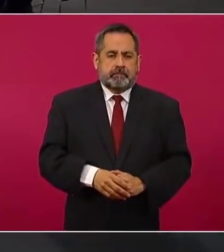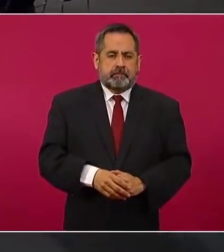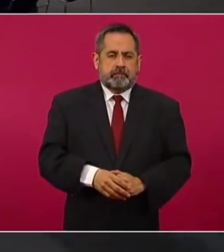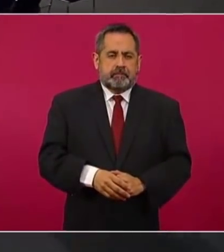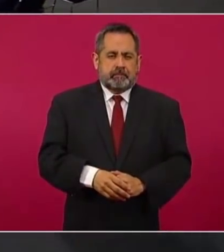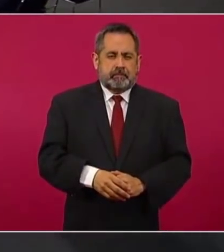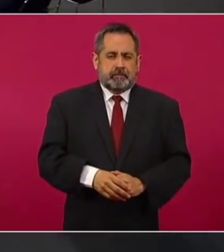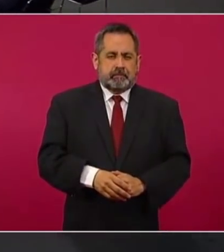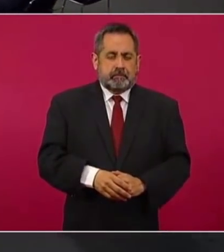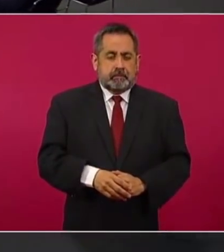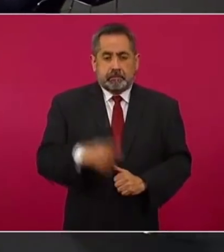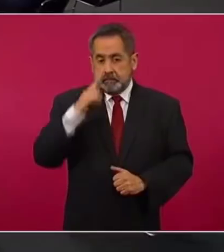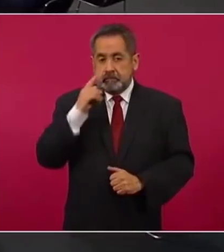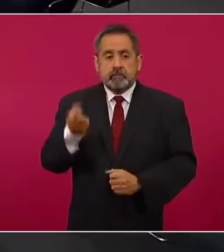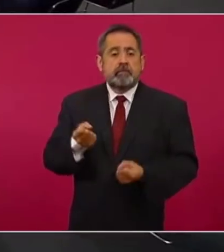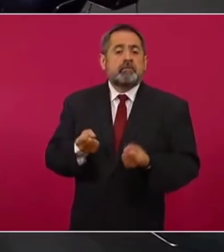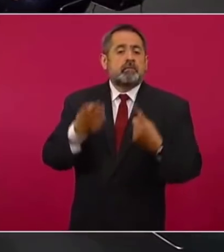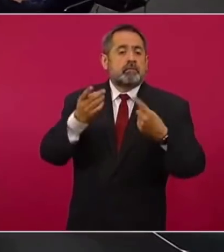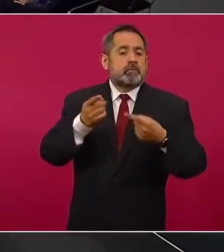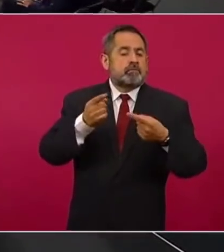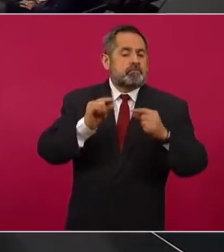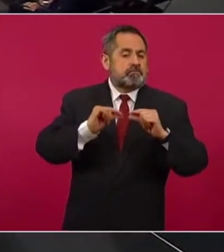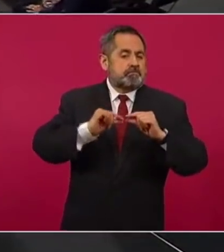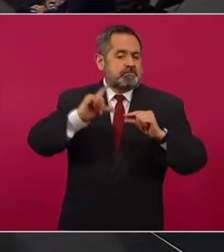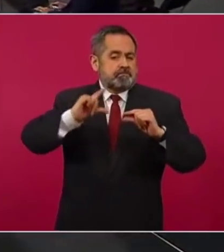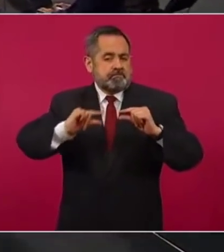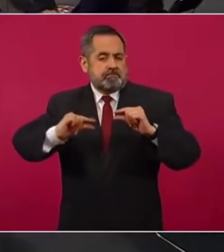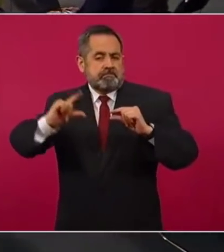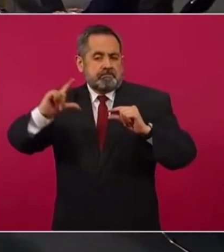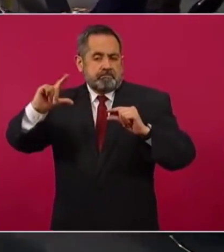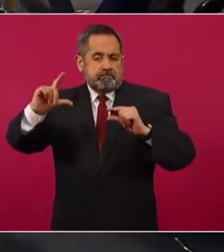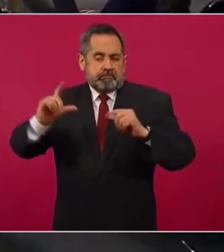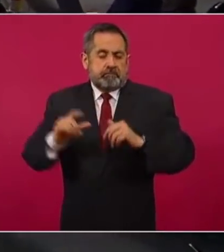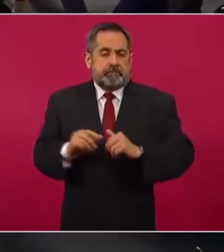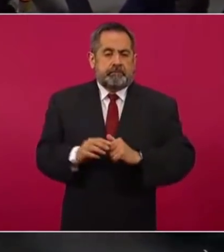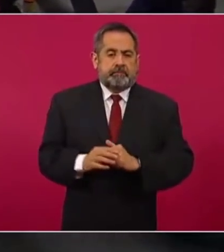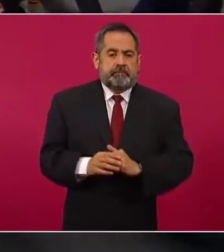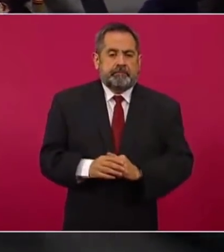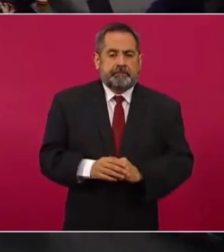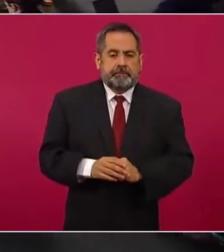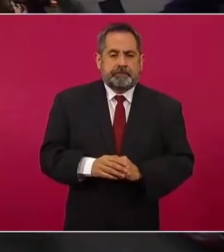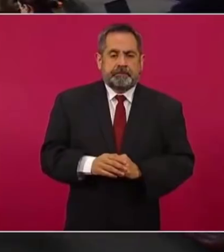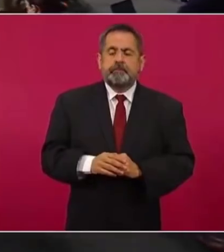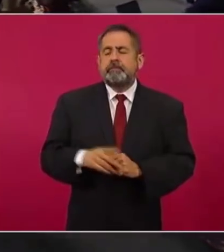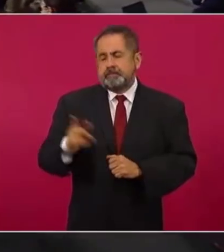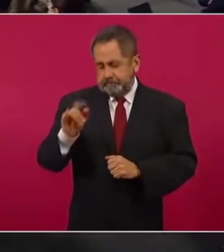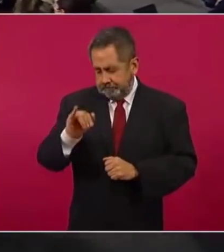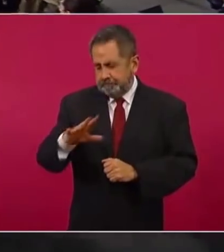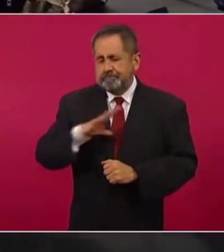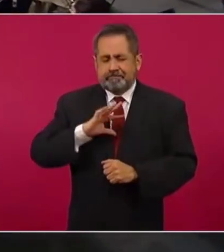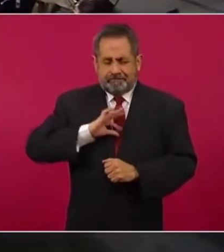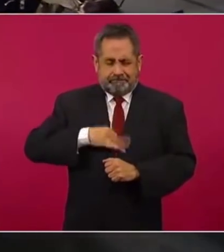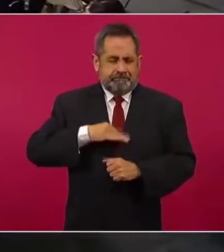Este es el incremento de casos. Sí hay contagios